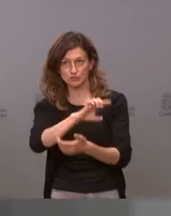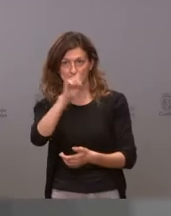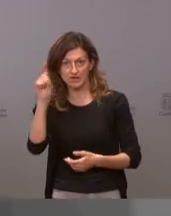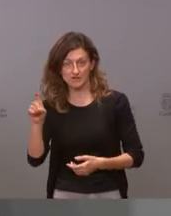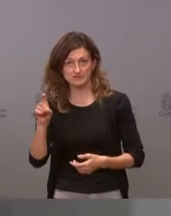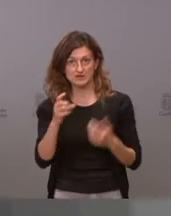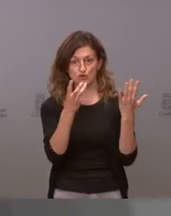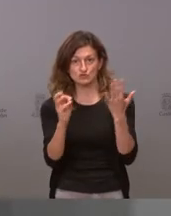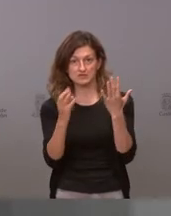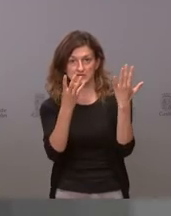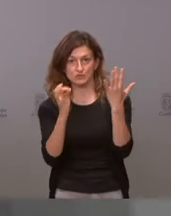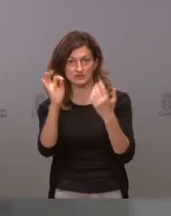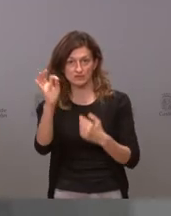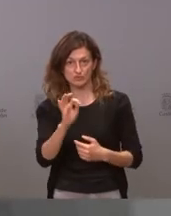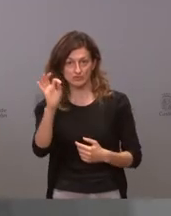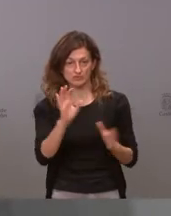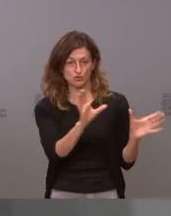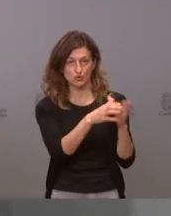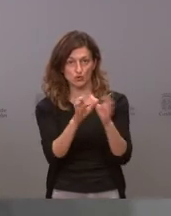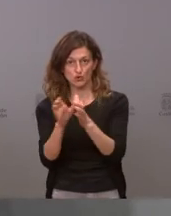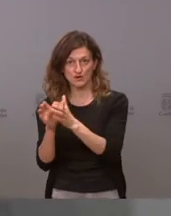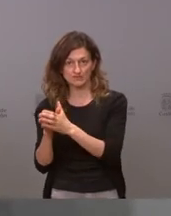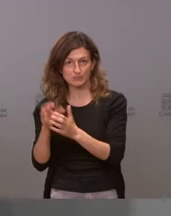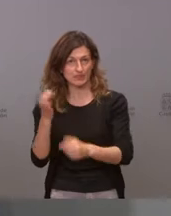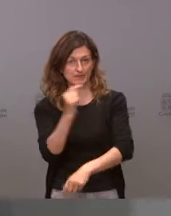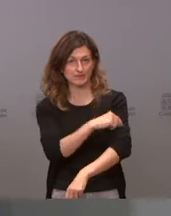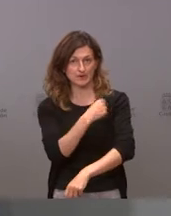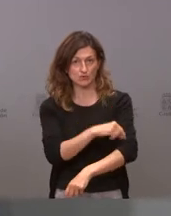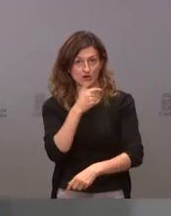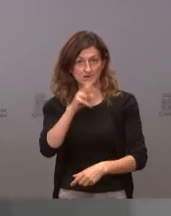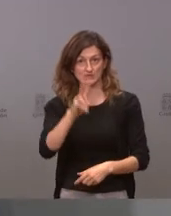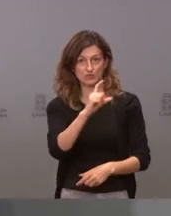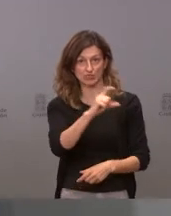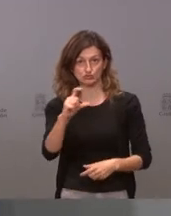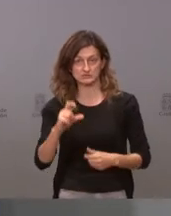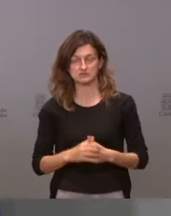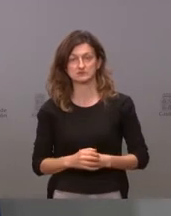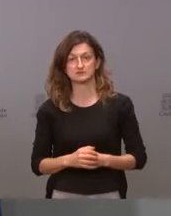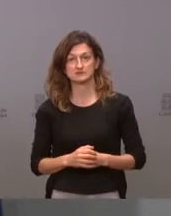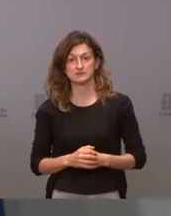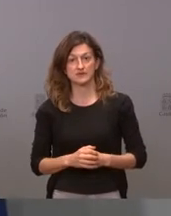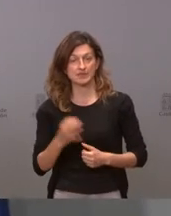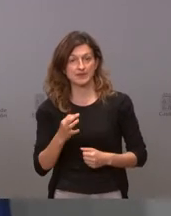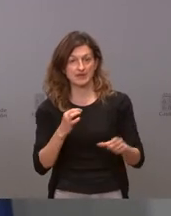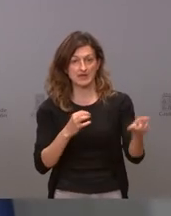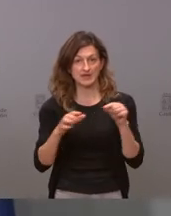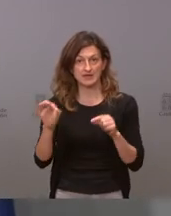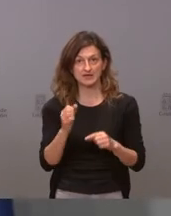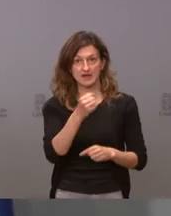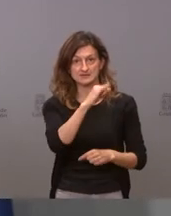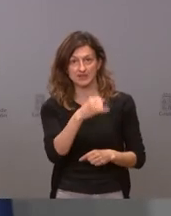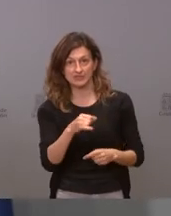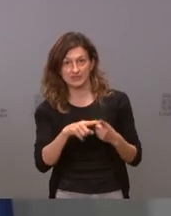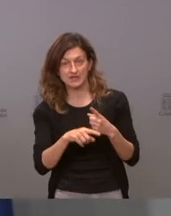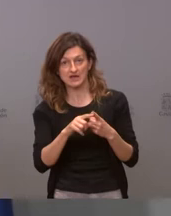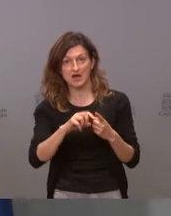del 80% 90% de los colectivos que se tienen que vacunar ahora de segunda dosis van a elegir AstraZeneca digo de los